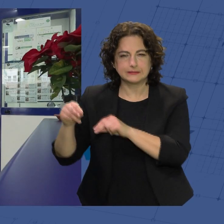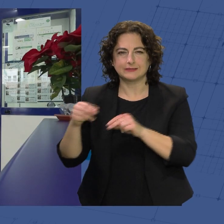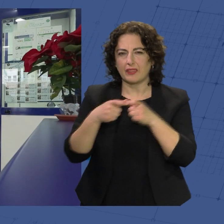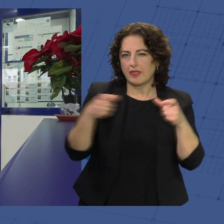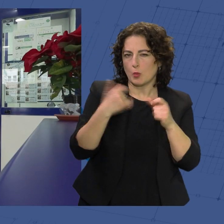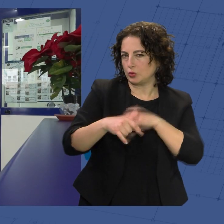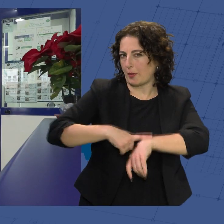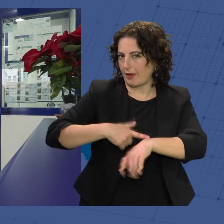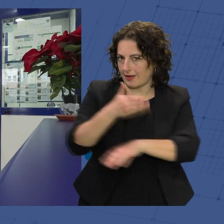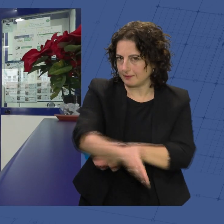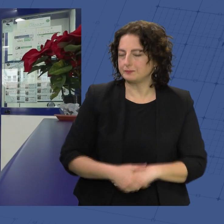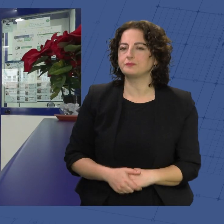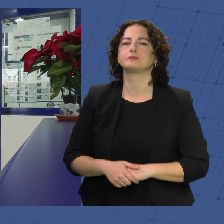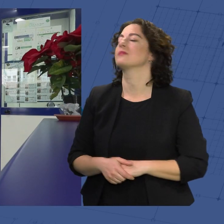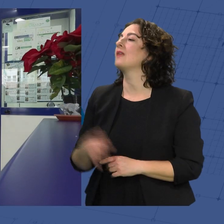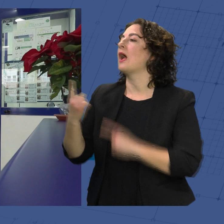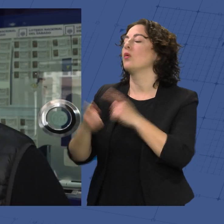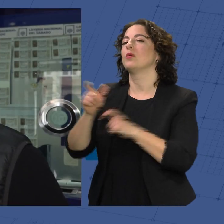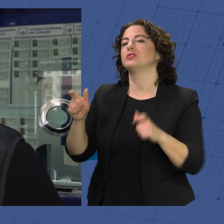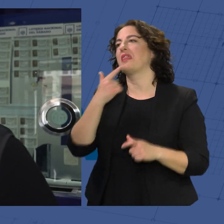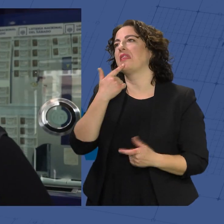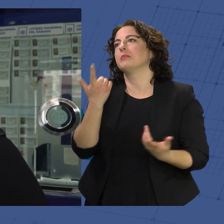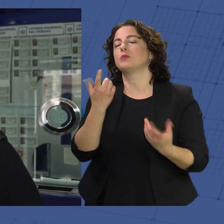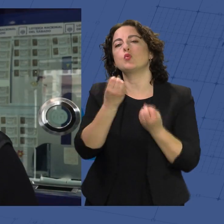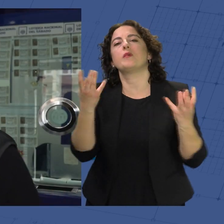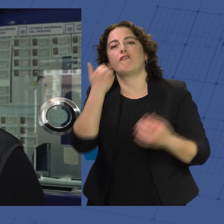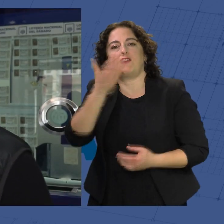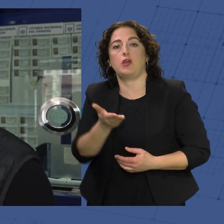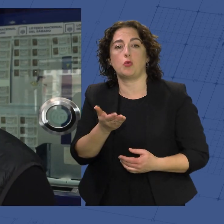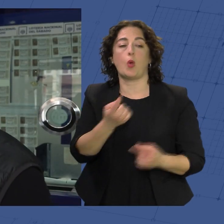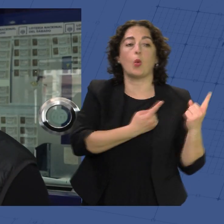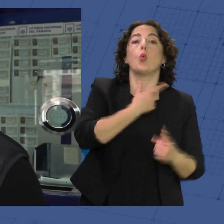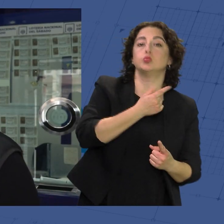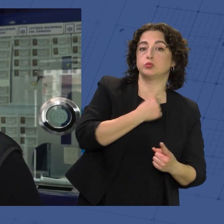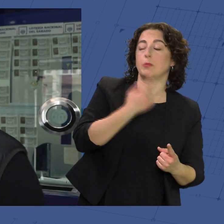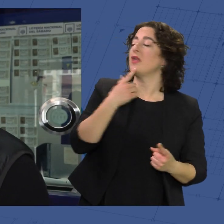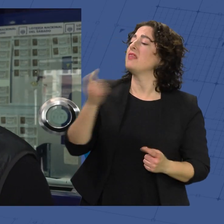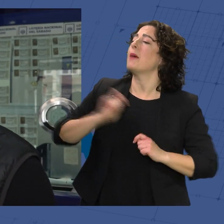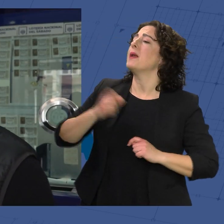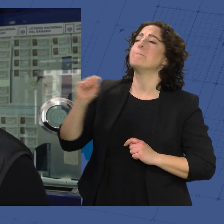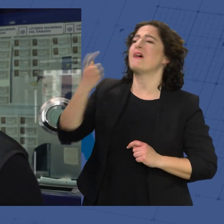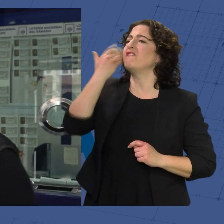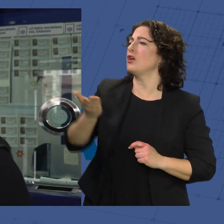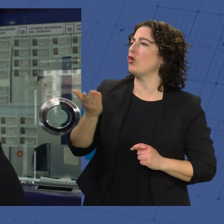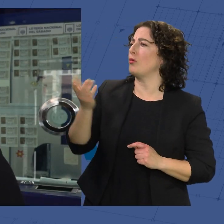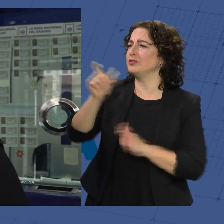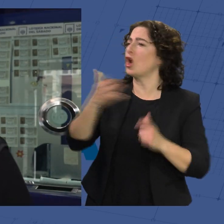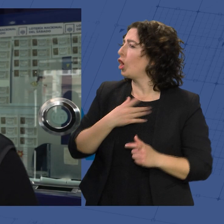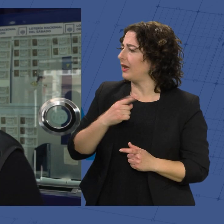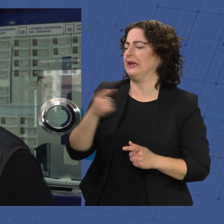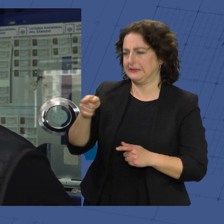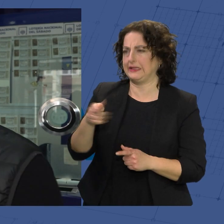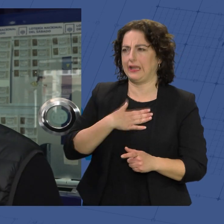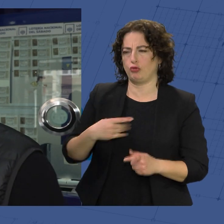de última hora. Hay los considerados números feos, que luego también hay gente que los quiere, dice, dame el más feo que tenga, el que nadie quiera, que es el que va a salir.